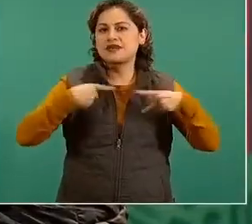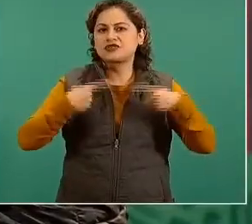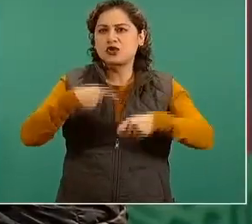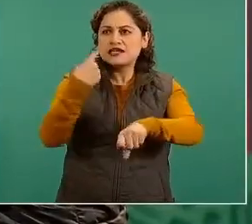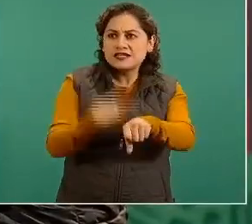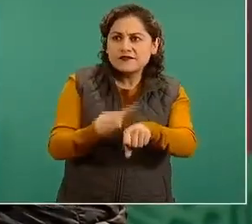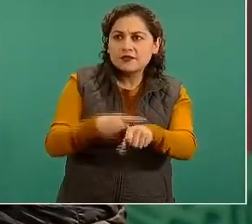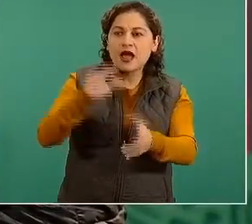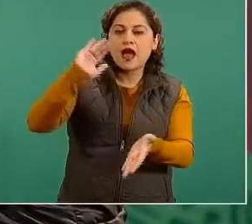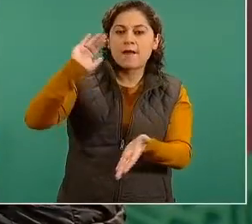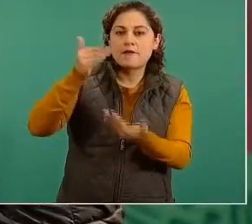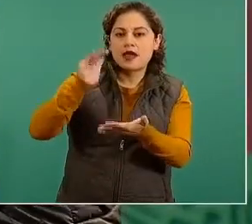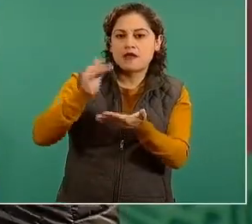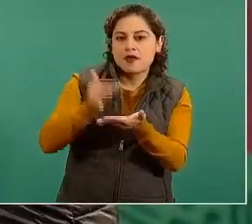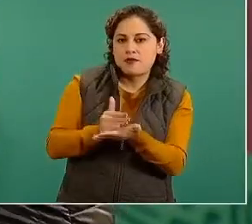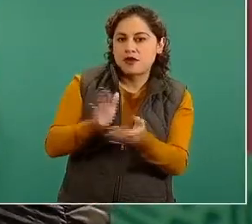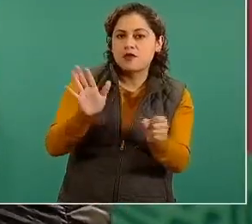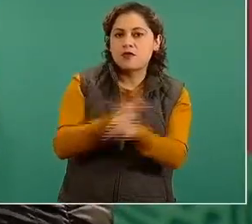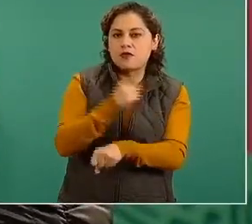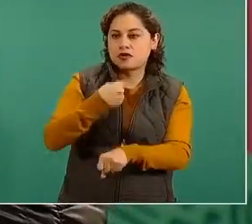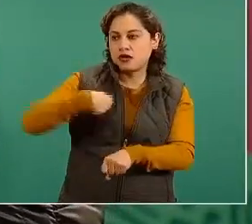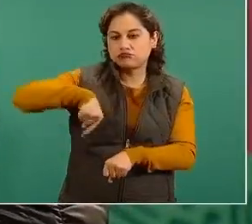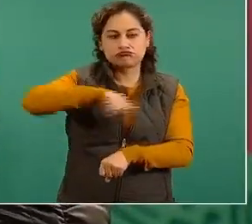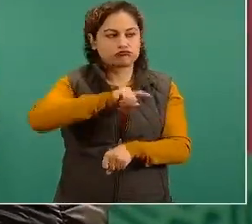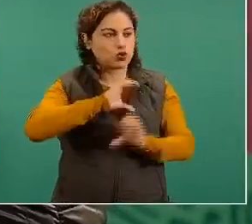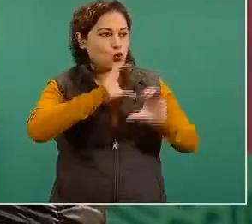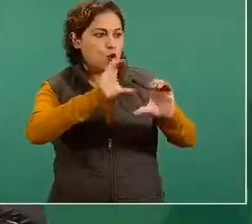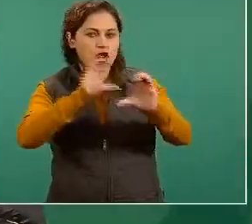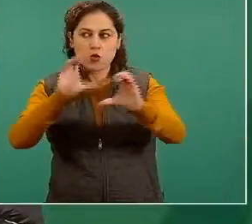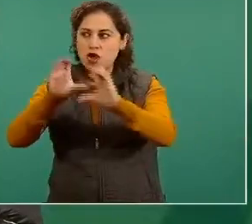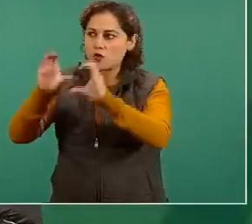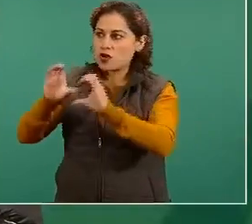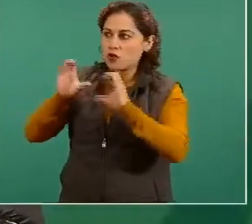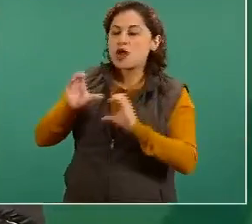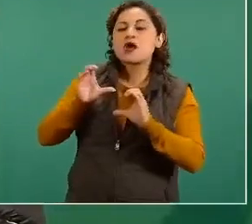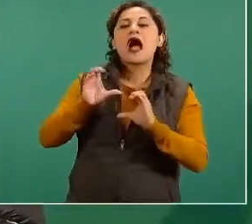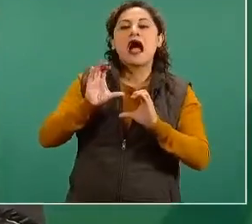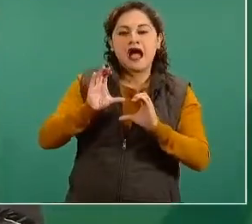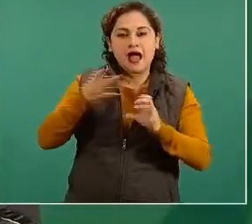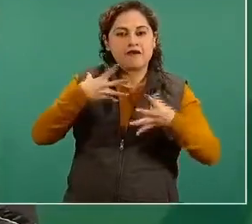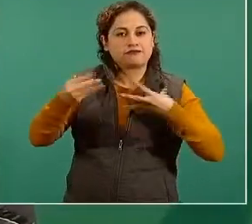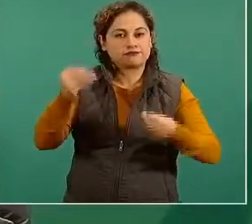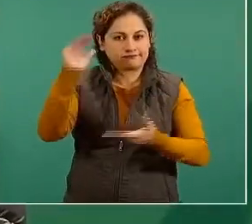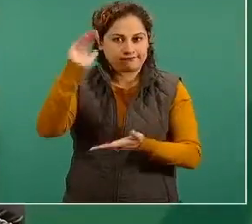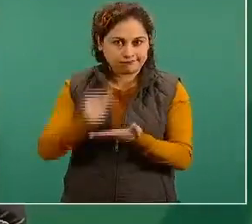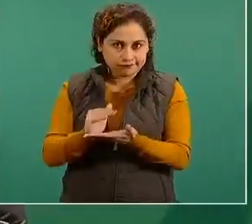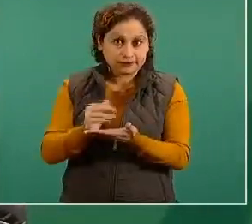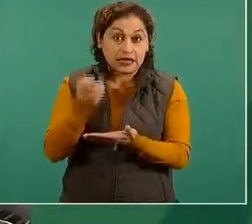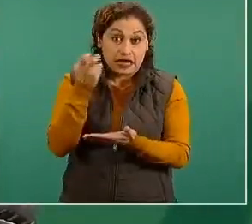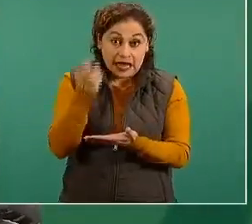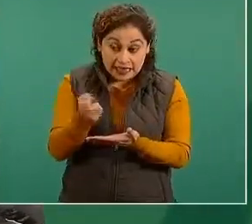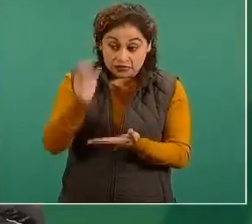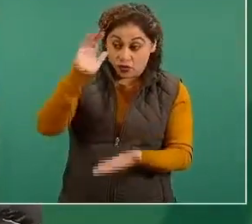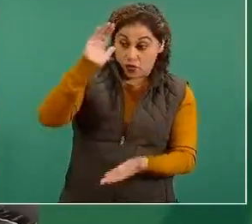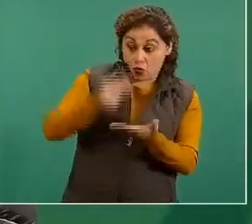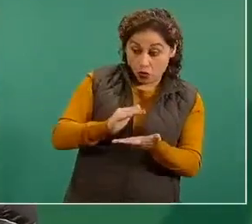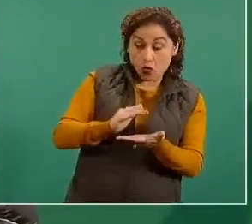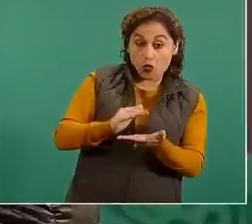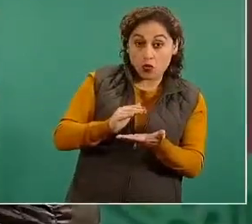cadena de contagio y entonces disminuiremos ahí la cantidad de casos. Si se disminuye la cantidad de casos,